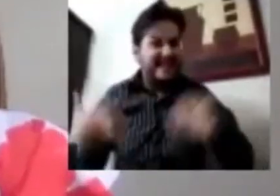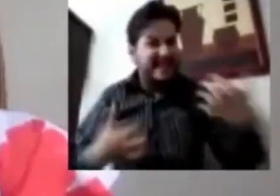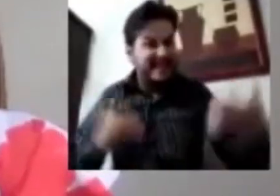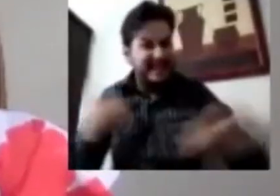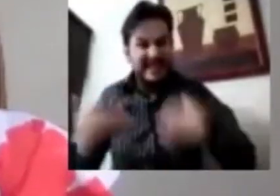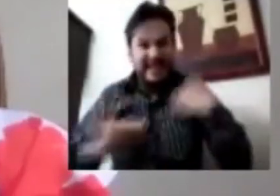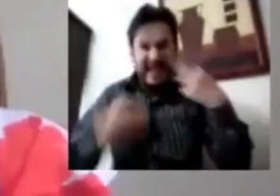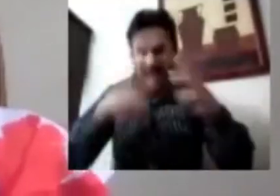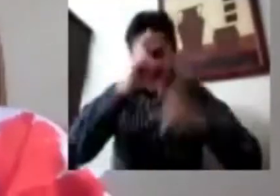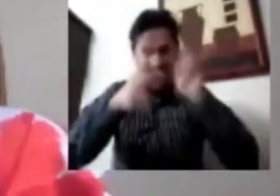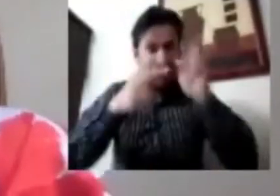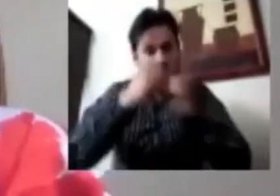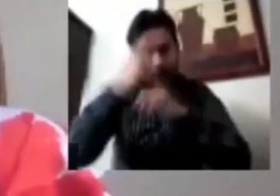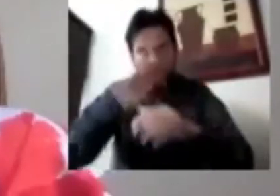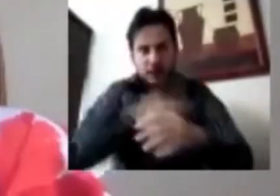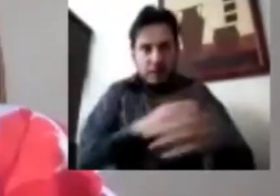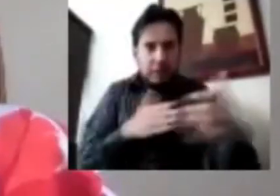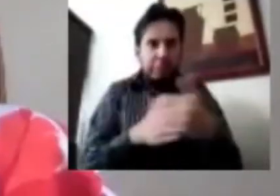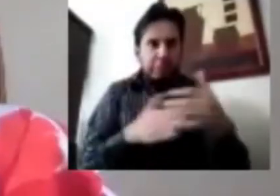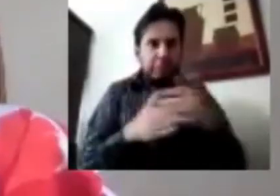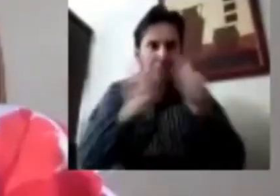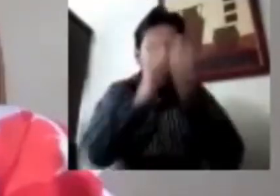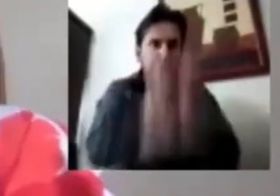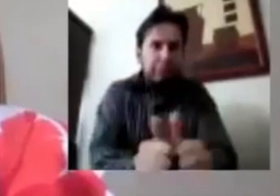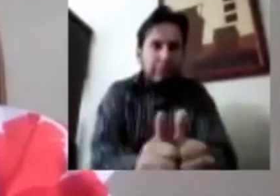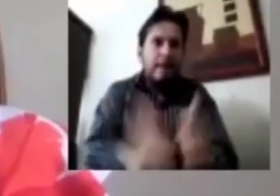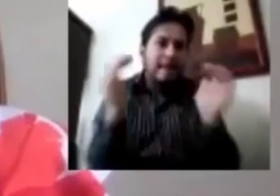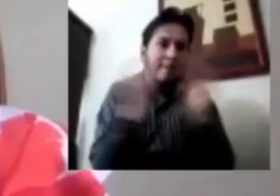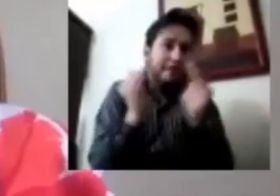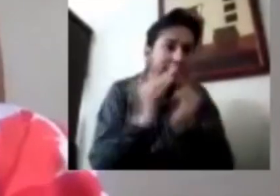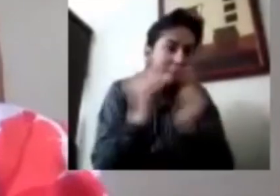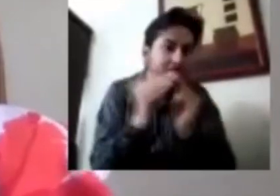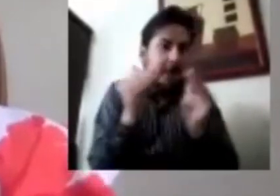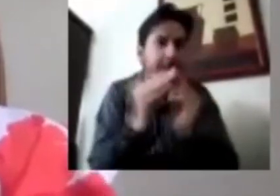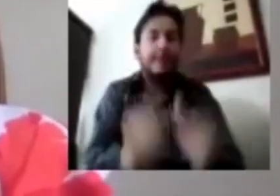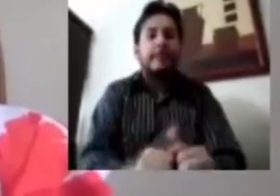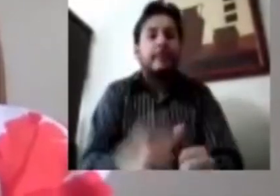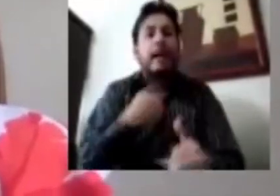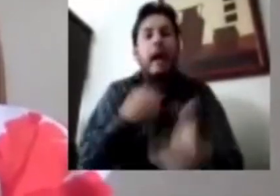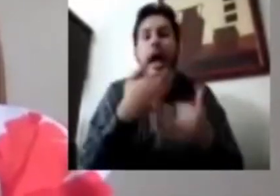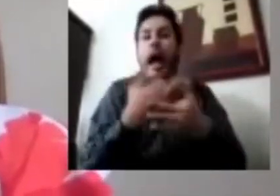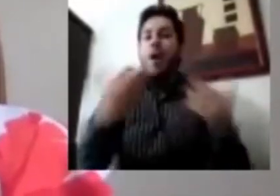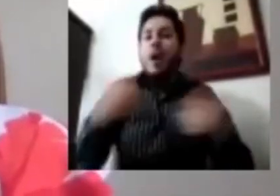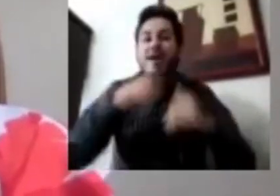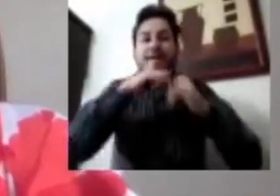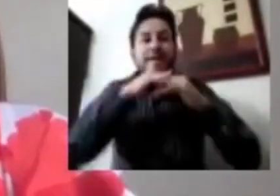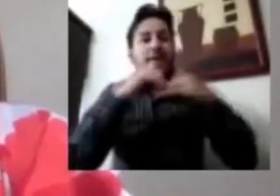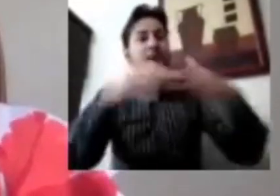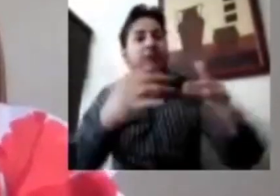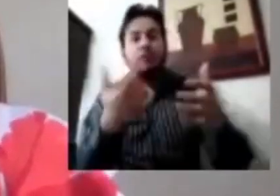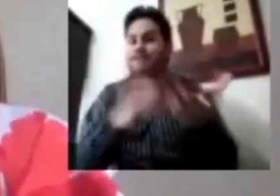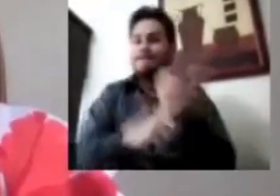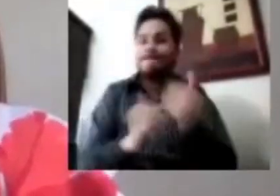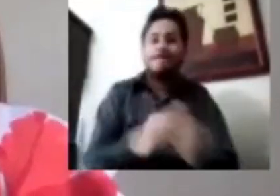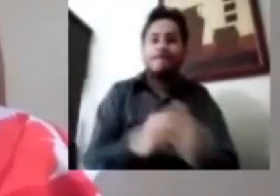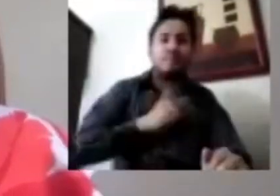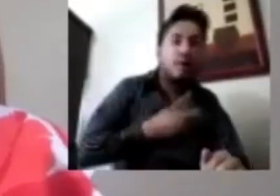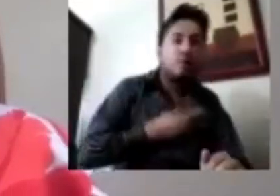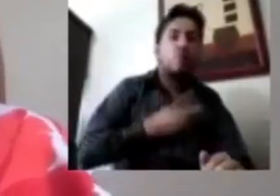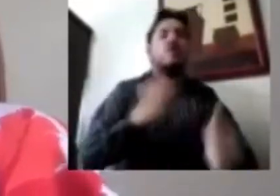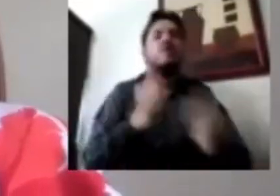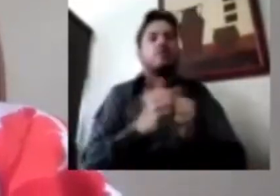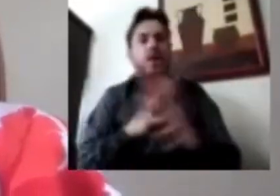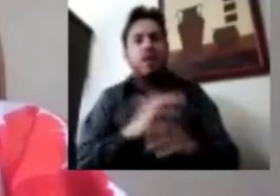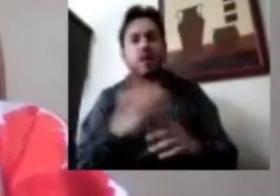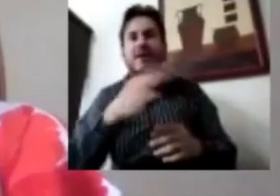libertad y al aislamiento social, esta información que estamos recibiendo del virus, que a veces es parcial y a veces